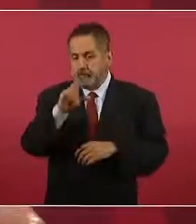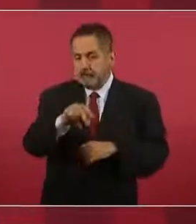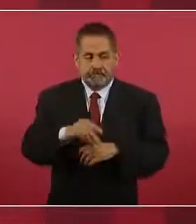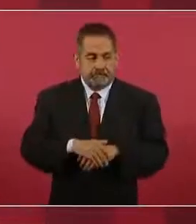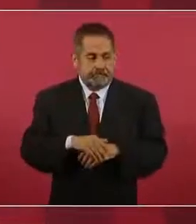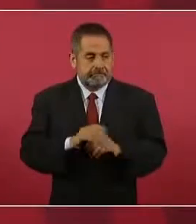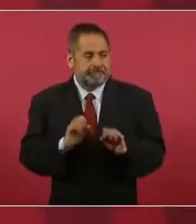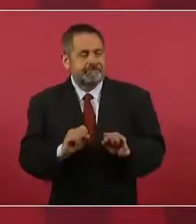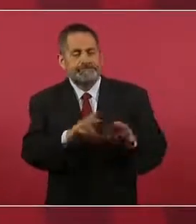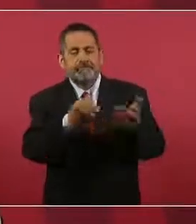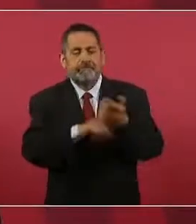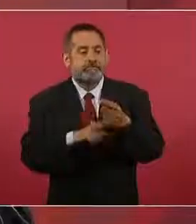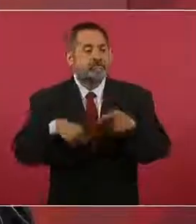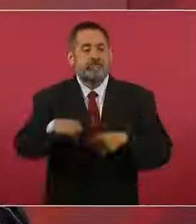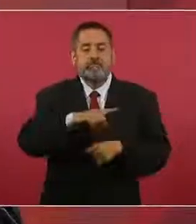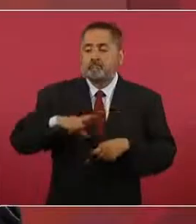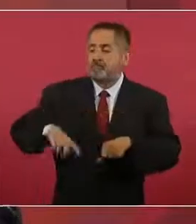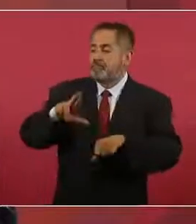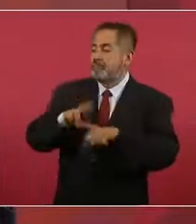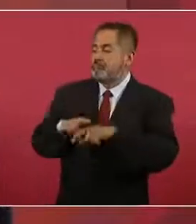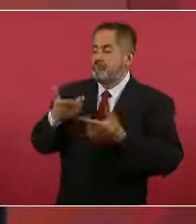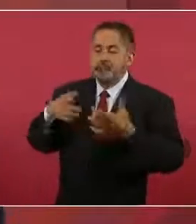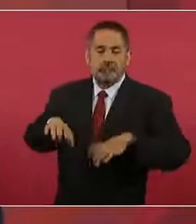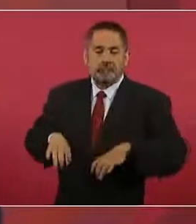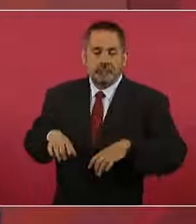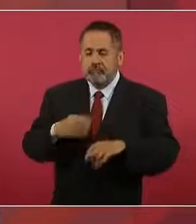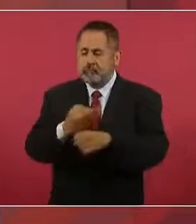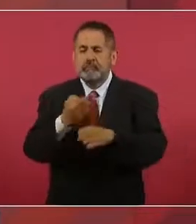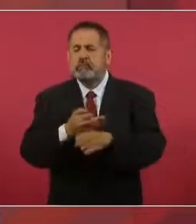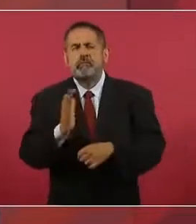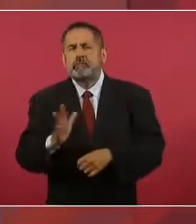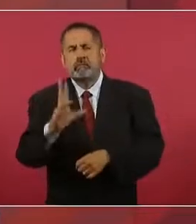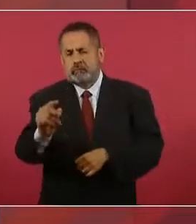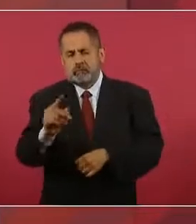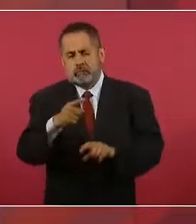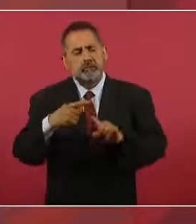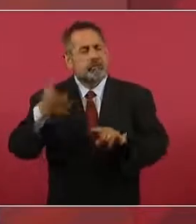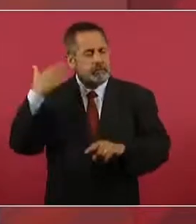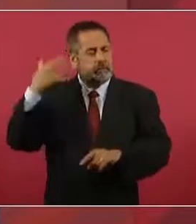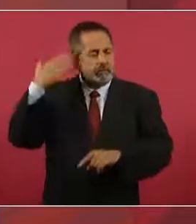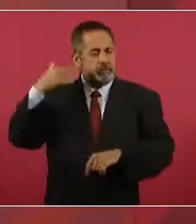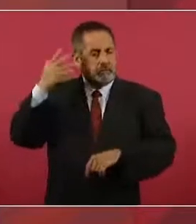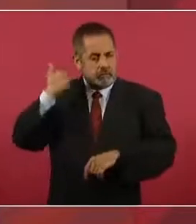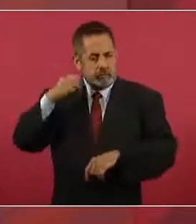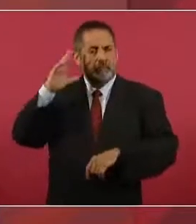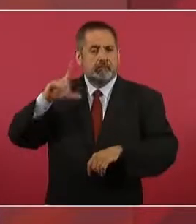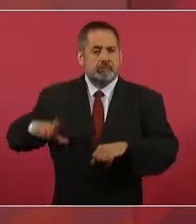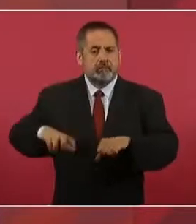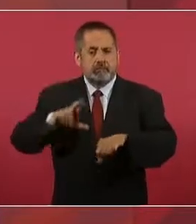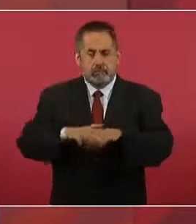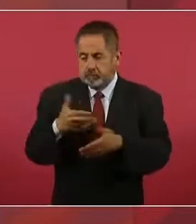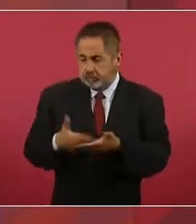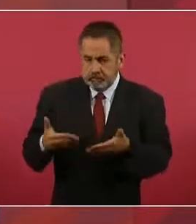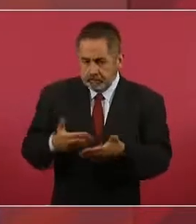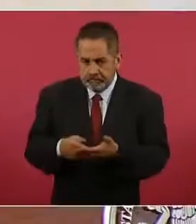aduanas a los gobernadores? Ya no, los actuales no,